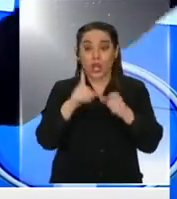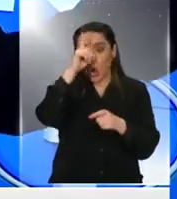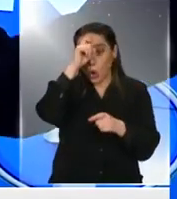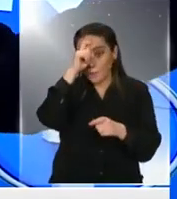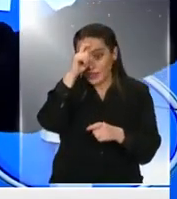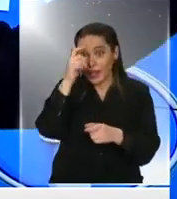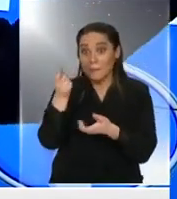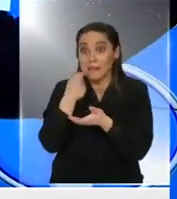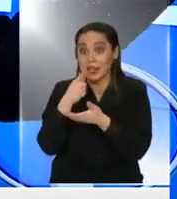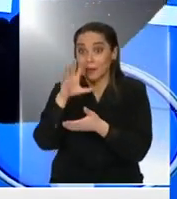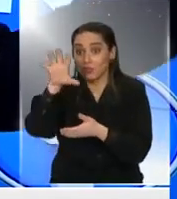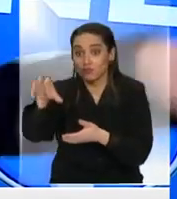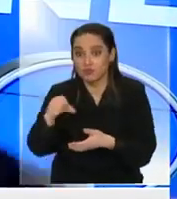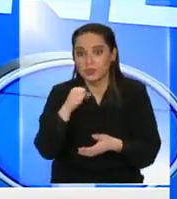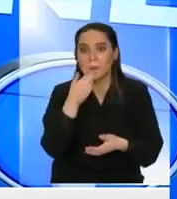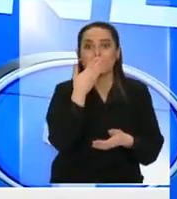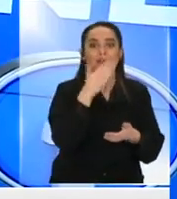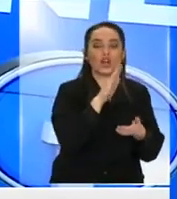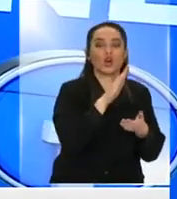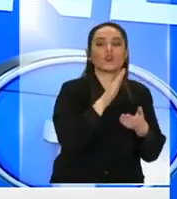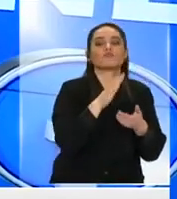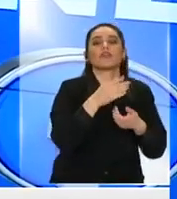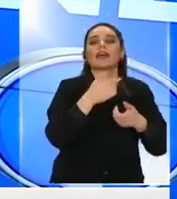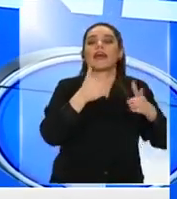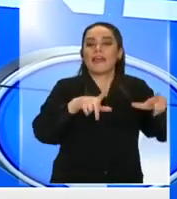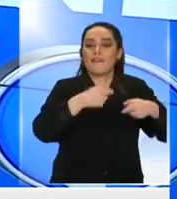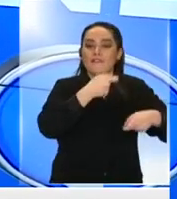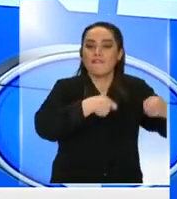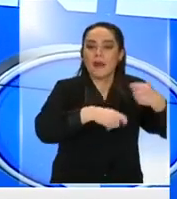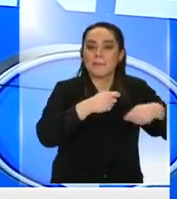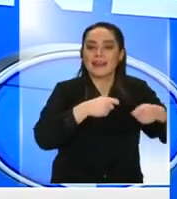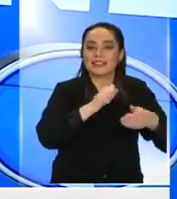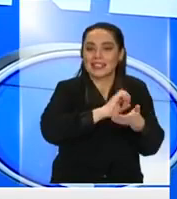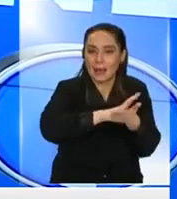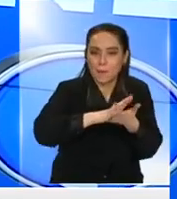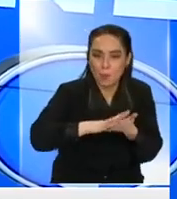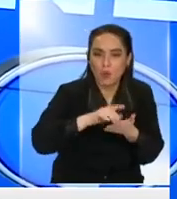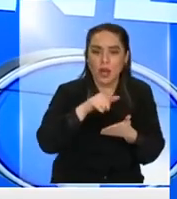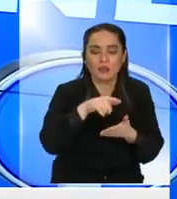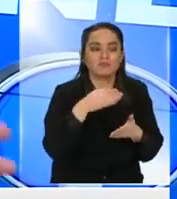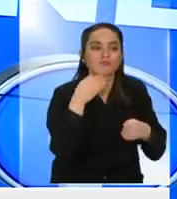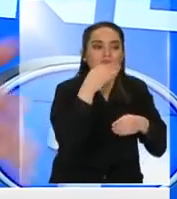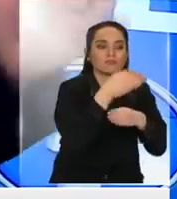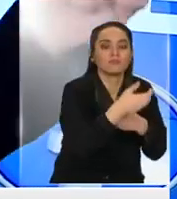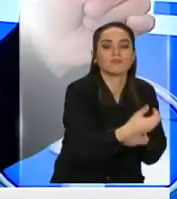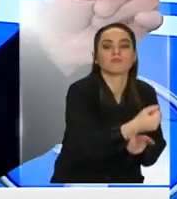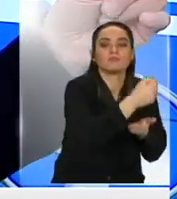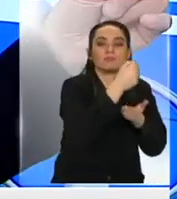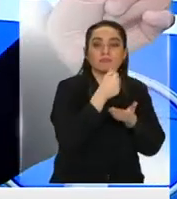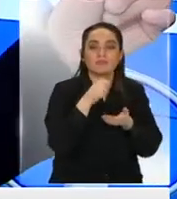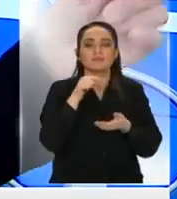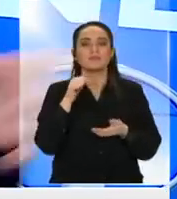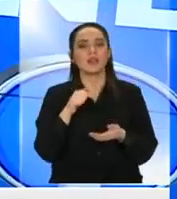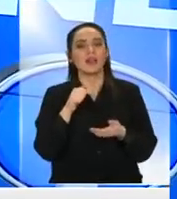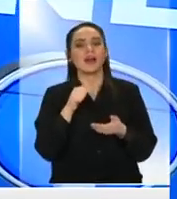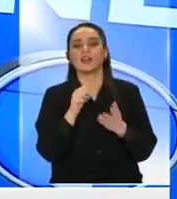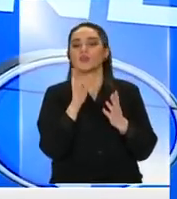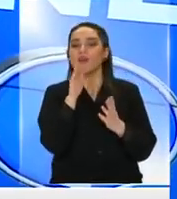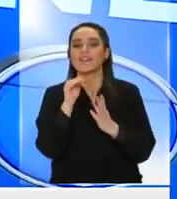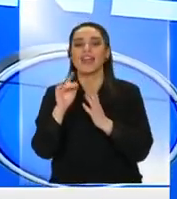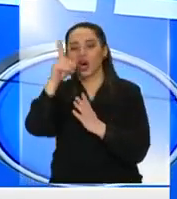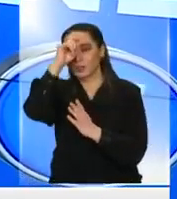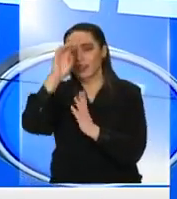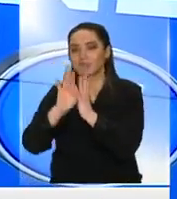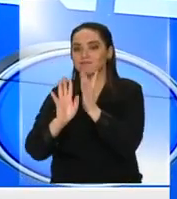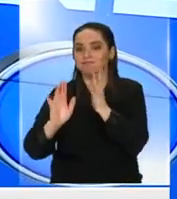los entregáramos de manera gratuita en las farmacias populares los que corresponde por la ley del GES no habría la concentración ni la fila esto